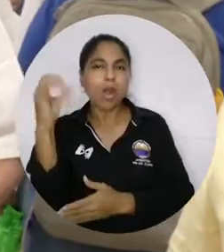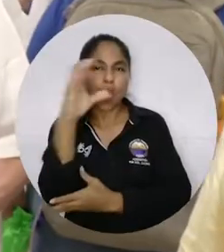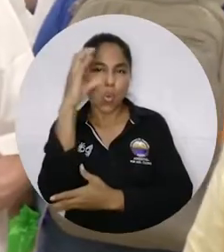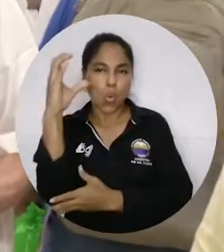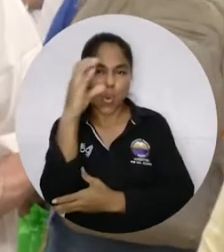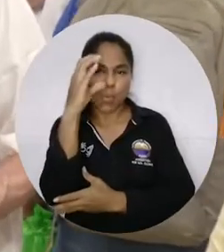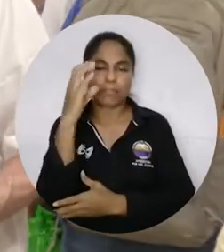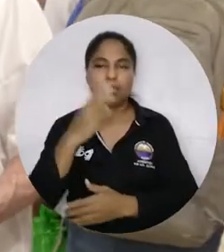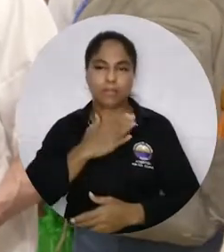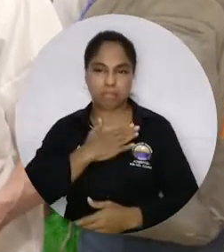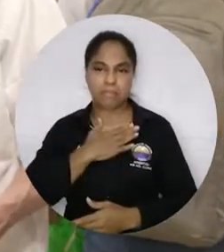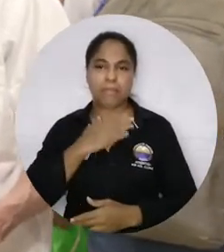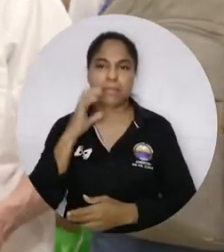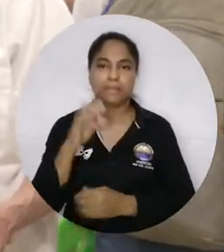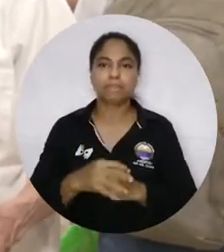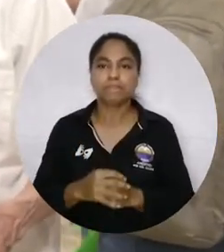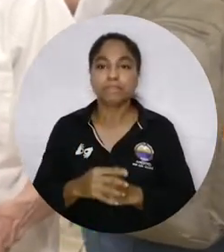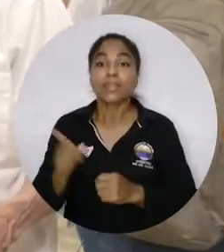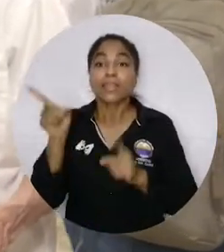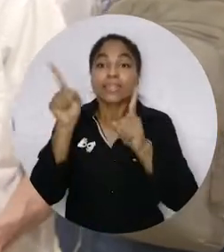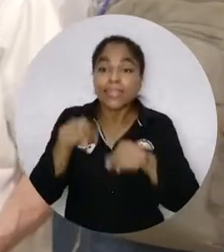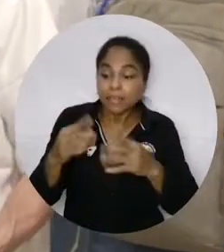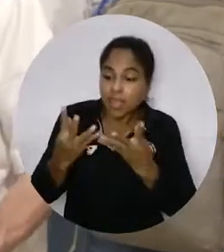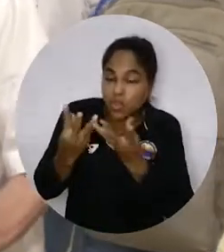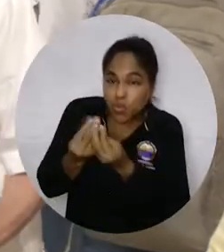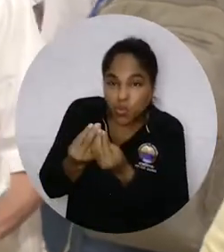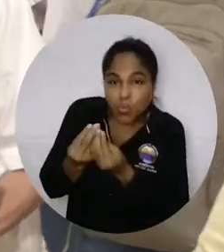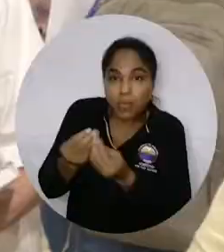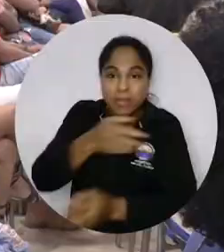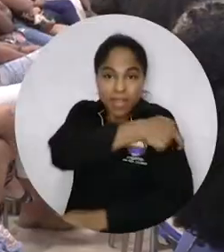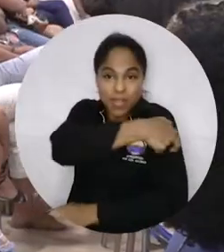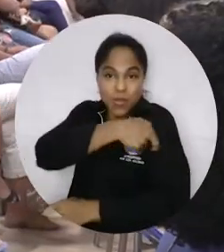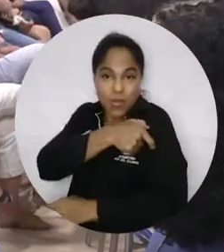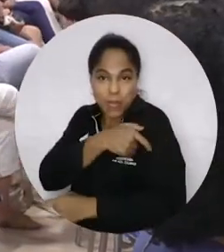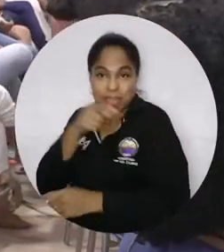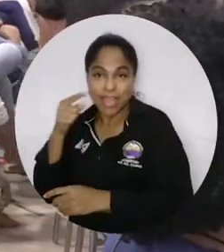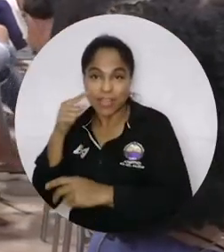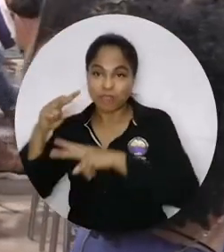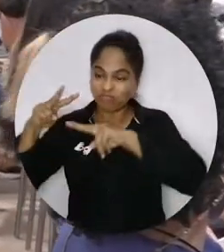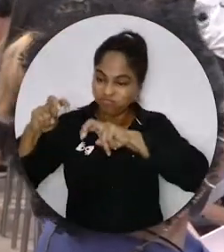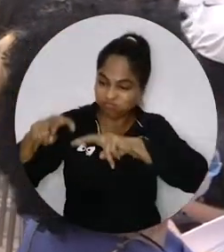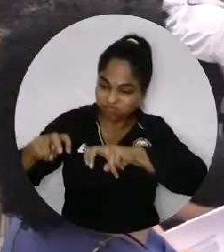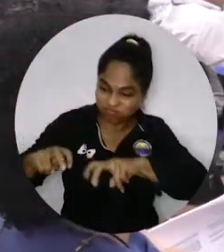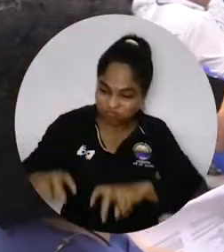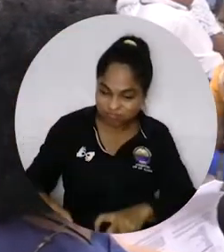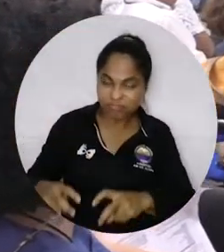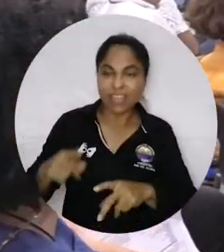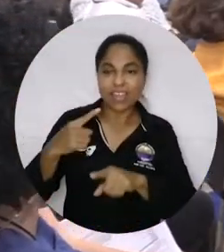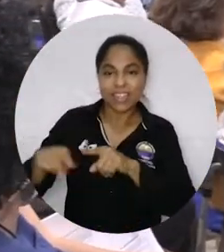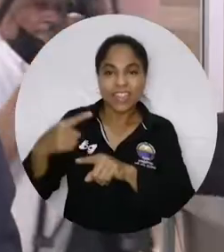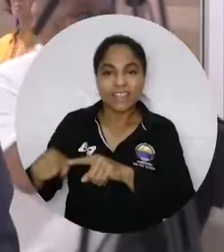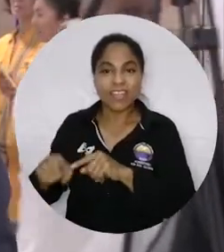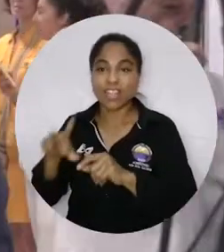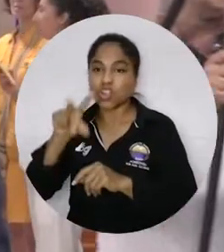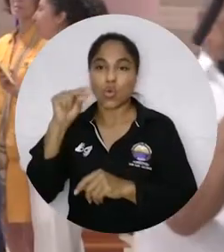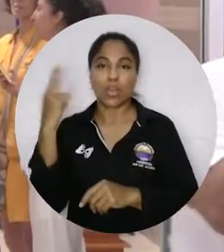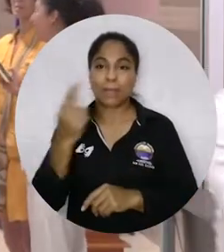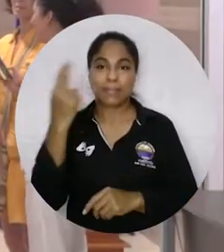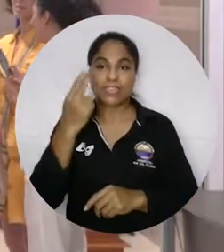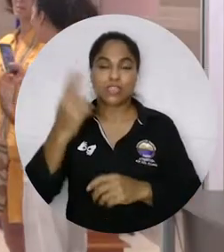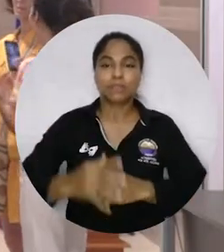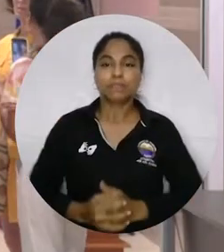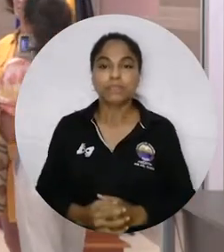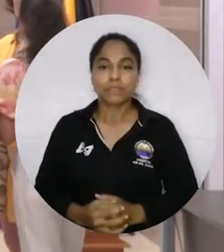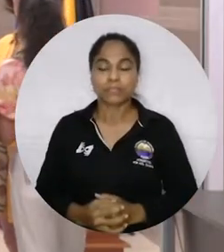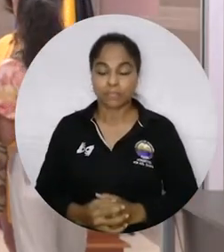país. También se presentó el comité que estará a cargo del seguimiento y monitoreo a la implementación de las recomendaciones para la no repetición. La Comisión lo que ha